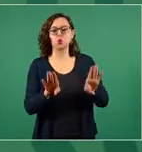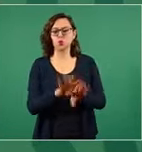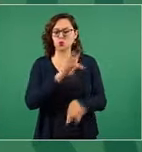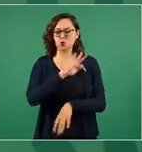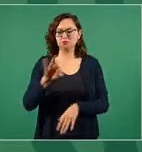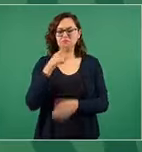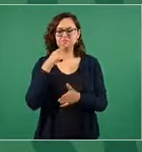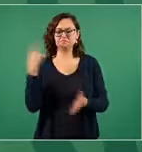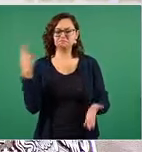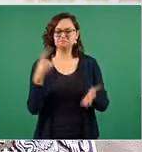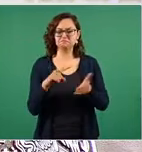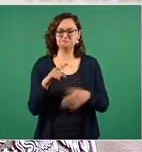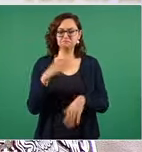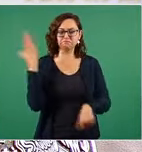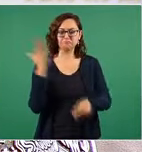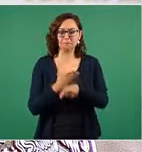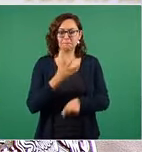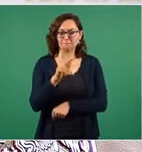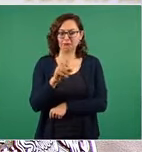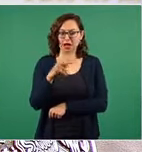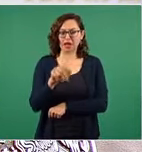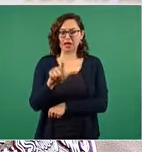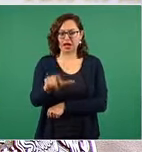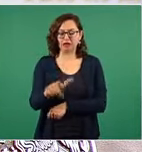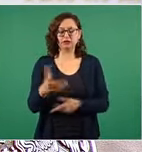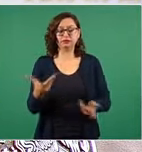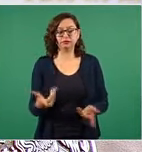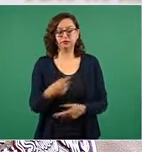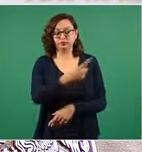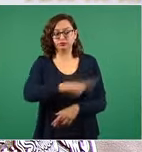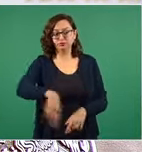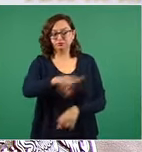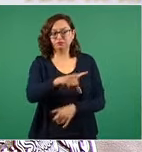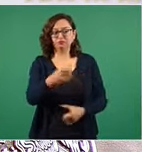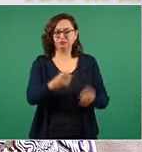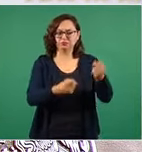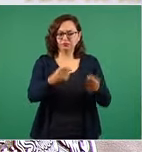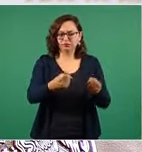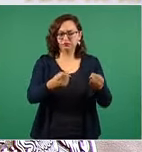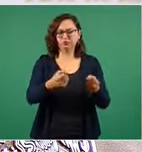contra distribuidores contra